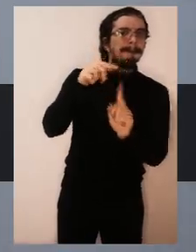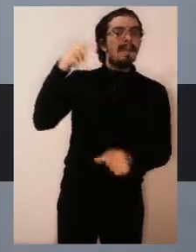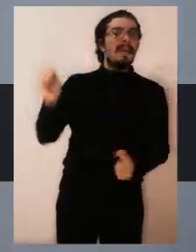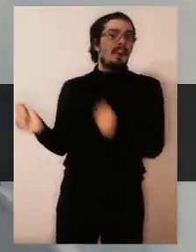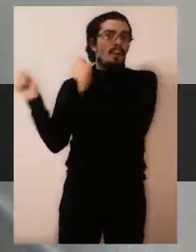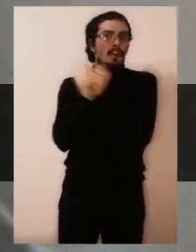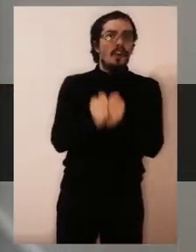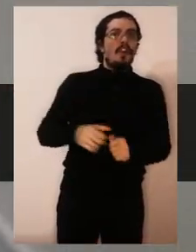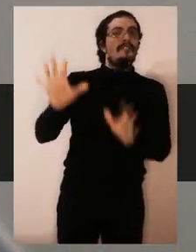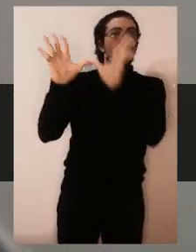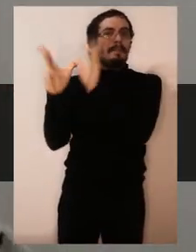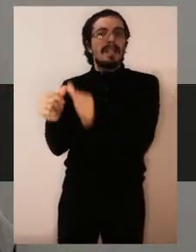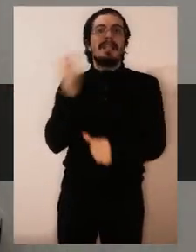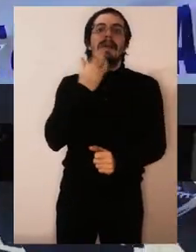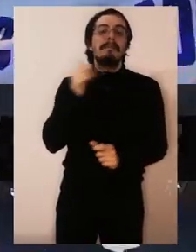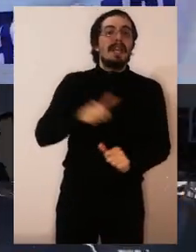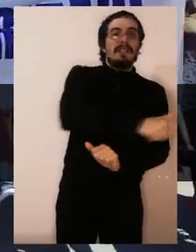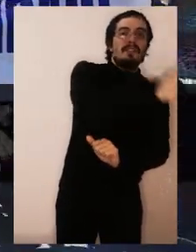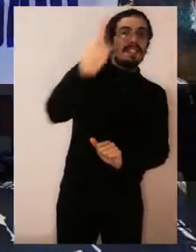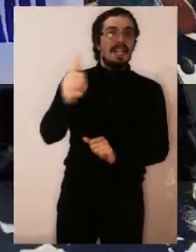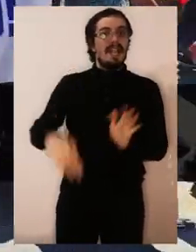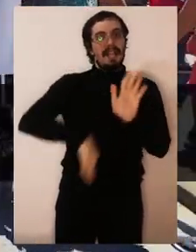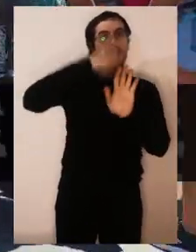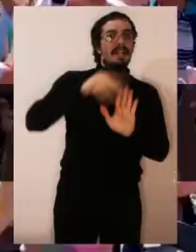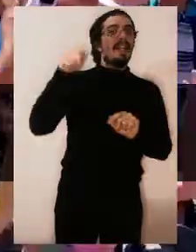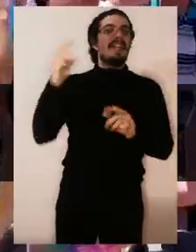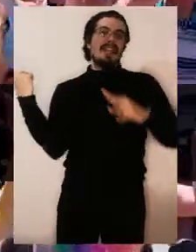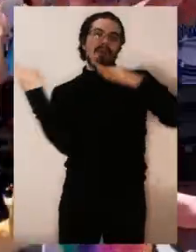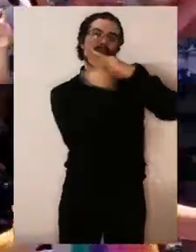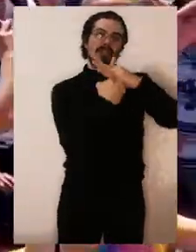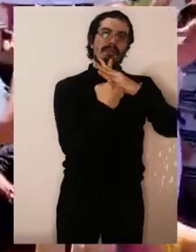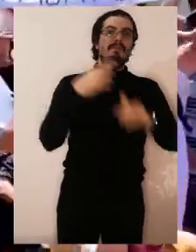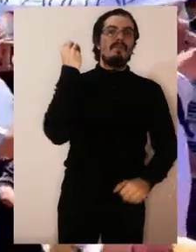a las familias y la comunidad en general, su inclusión social efectiva.